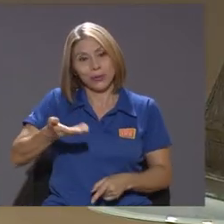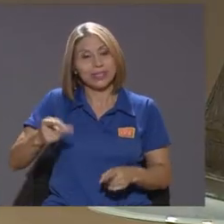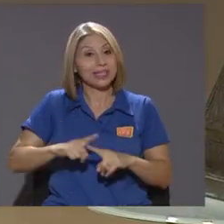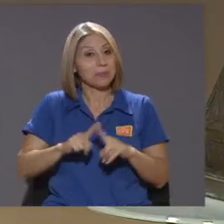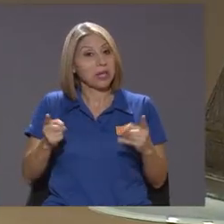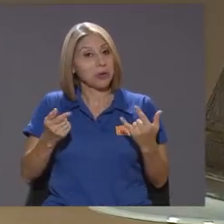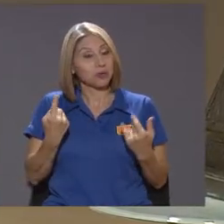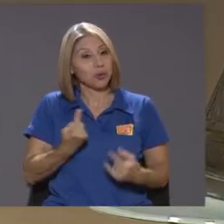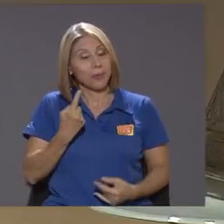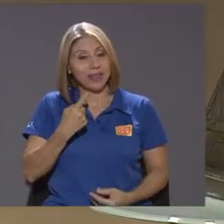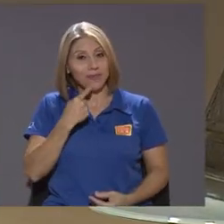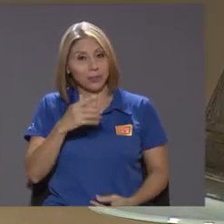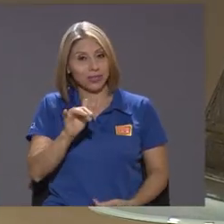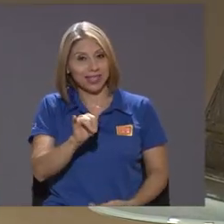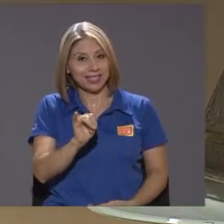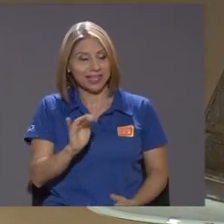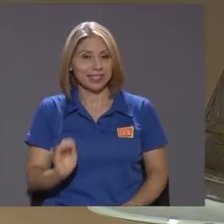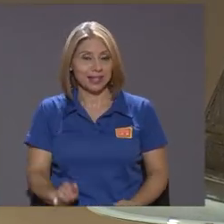mencionar solo esa